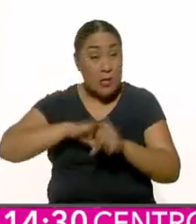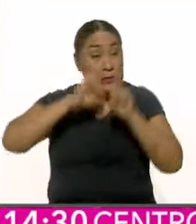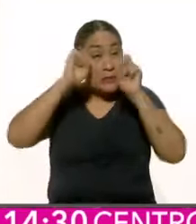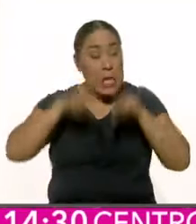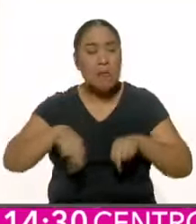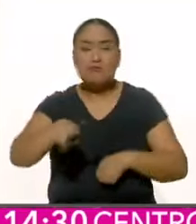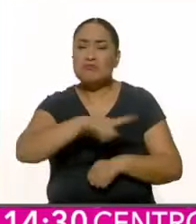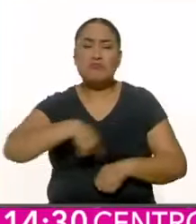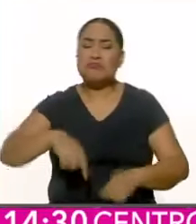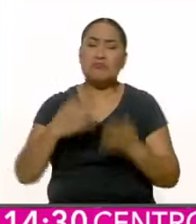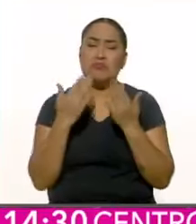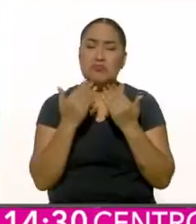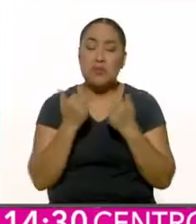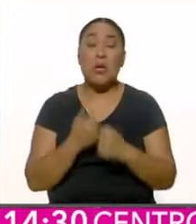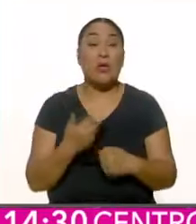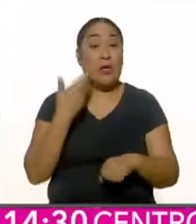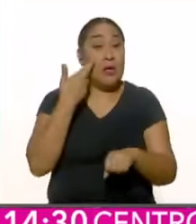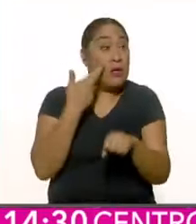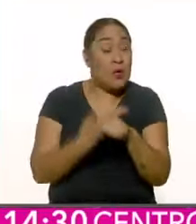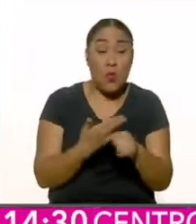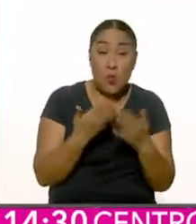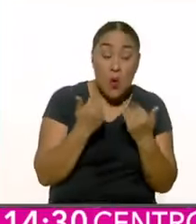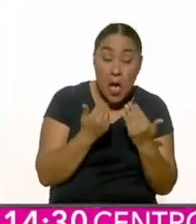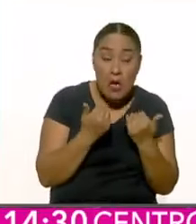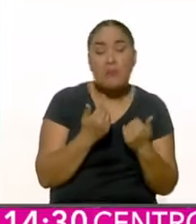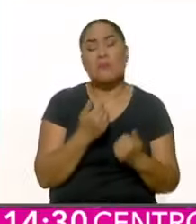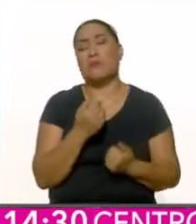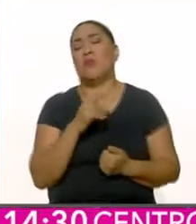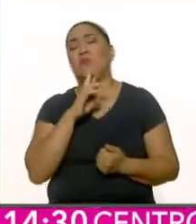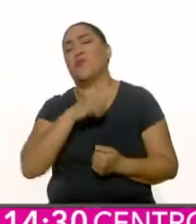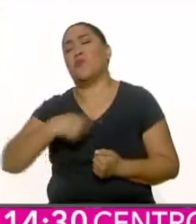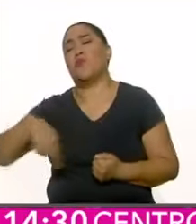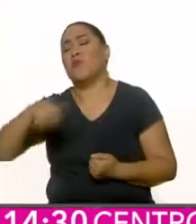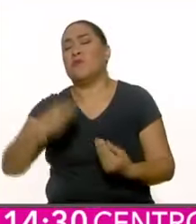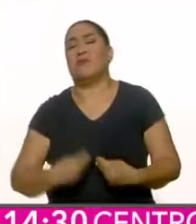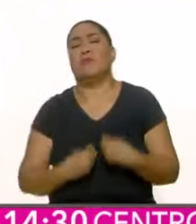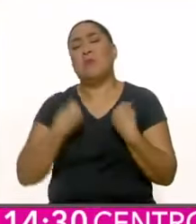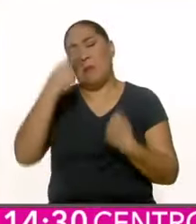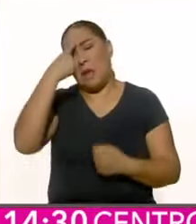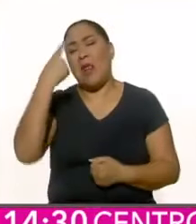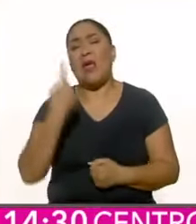y sin responsabilidad quizá no merezcamos existir.